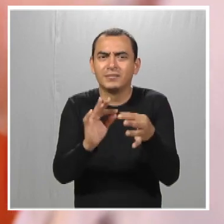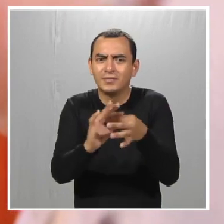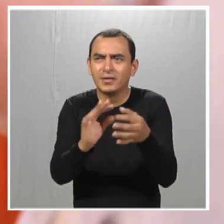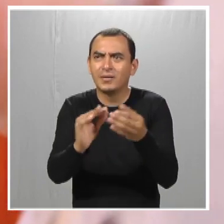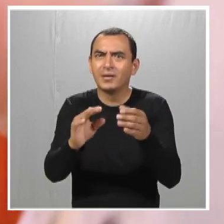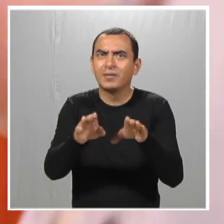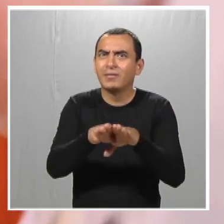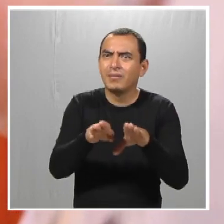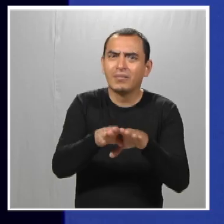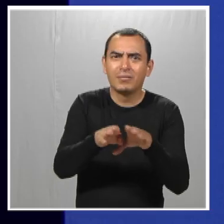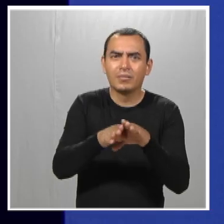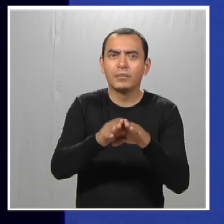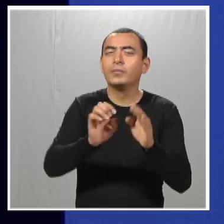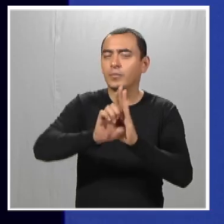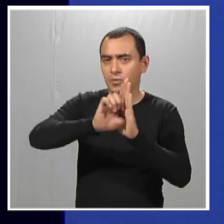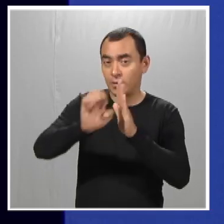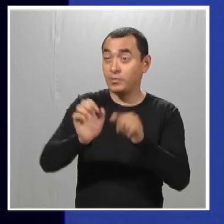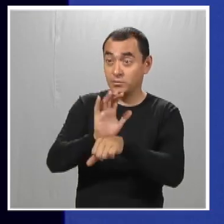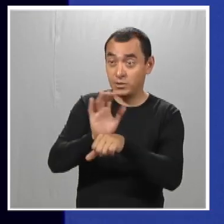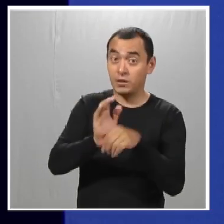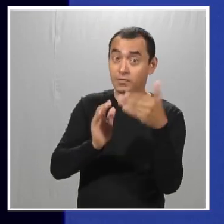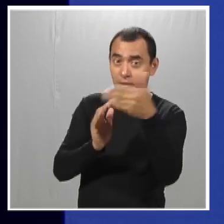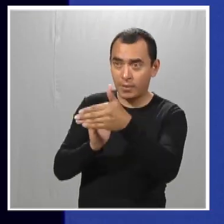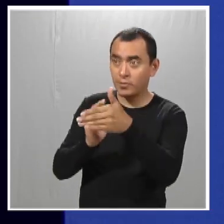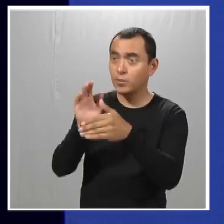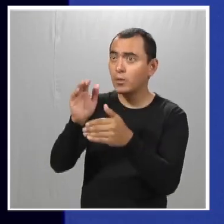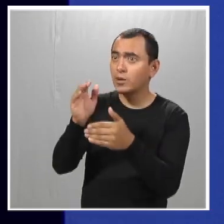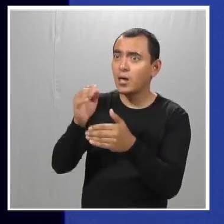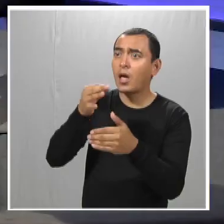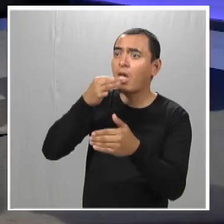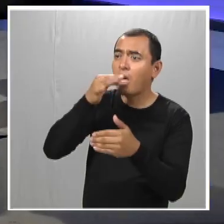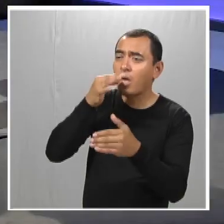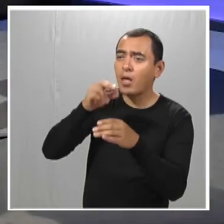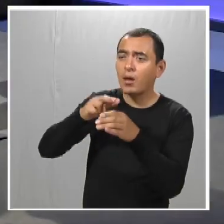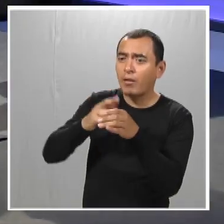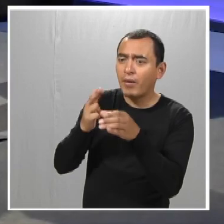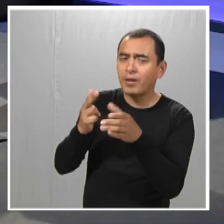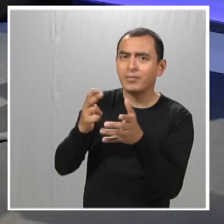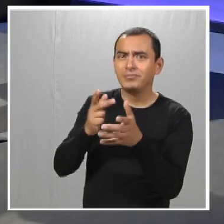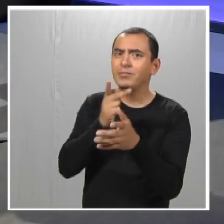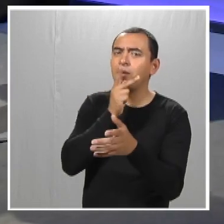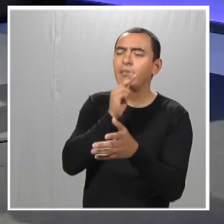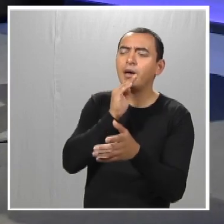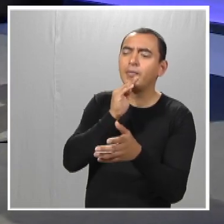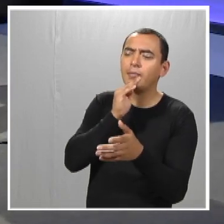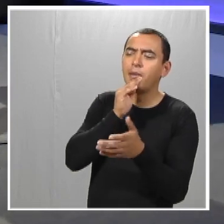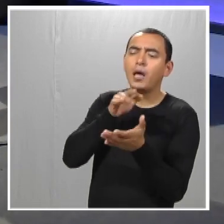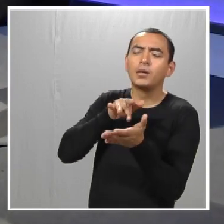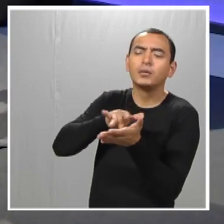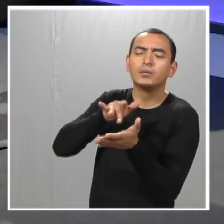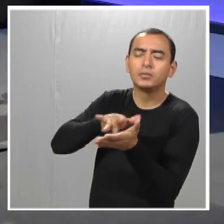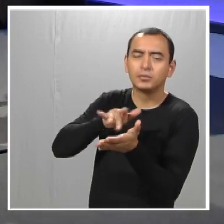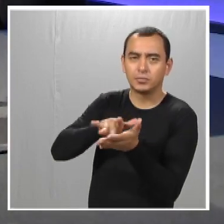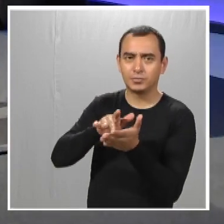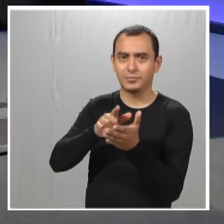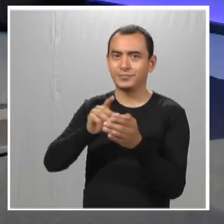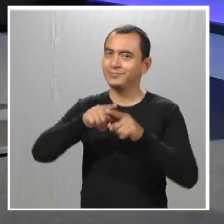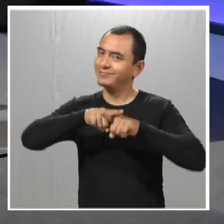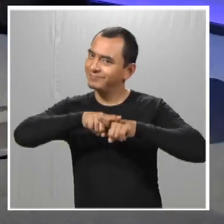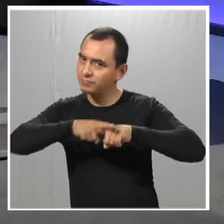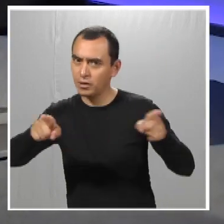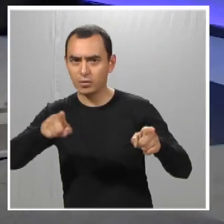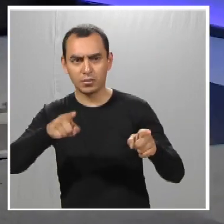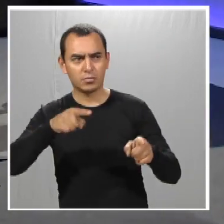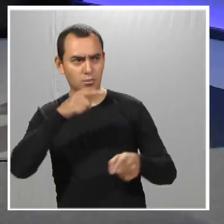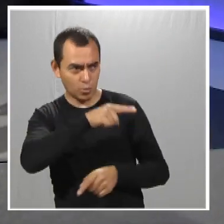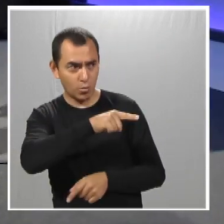vamos al cine y van a pedir algo, este, por lo general la mamá lo pide o alguien que los está asistiendo lo pide y con Best Buddies es,